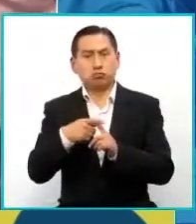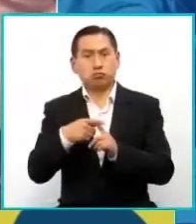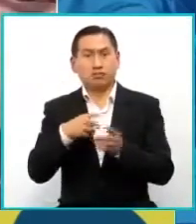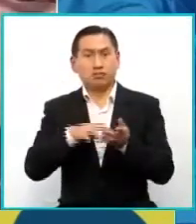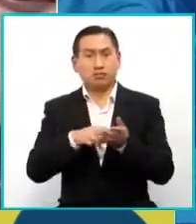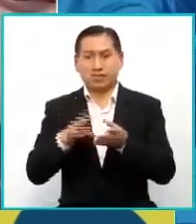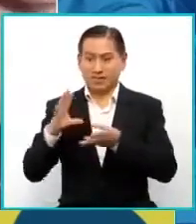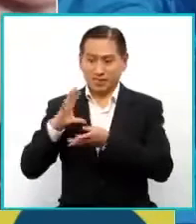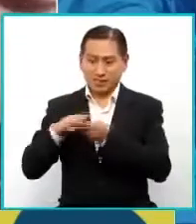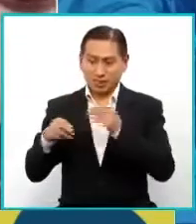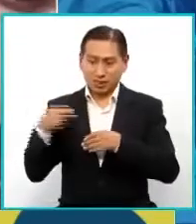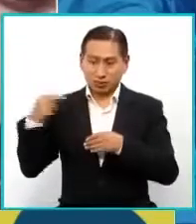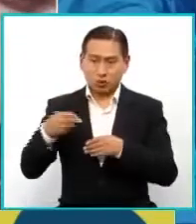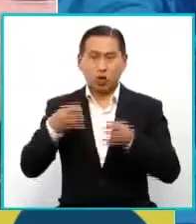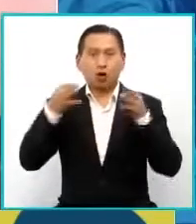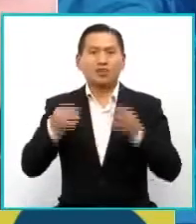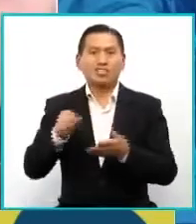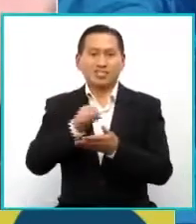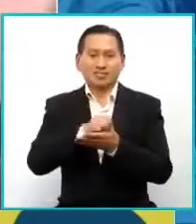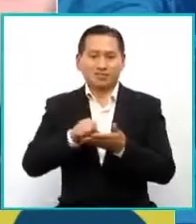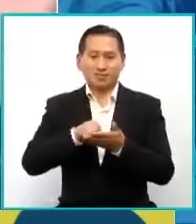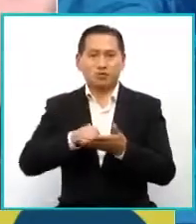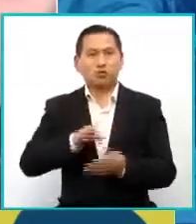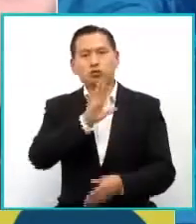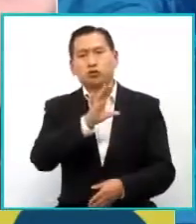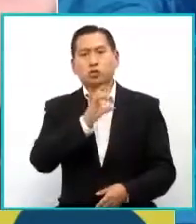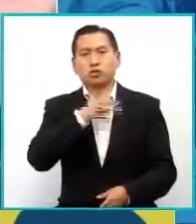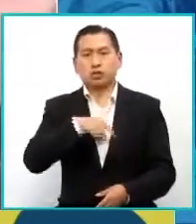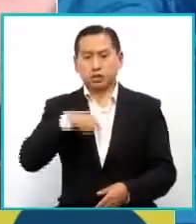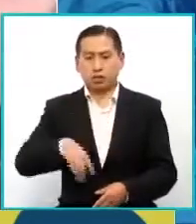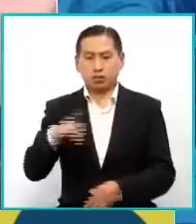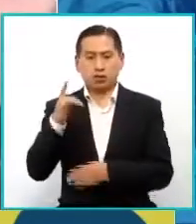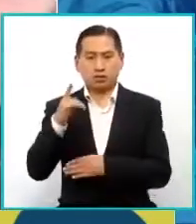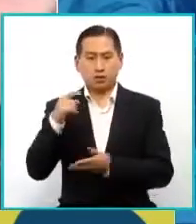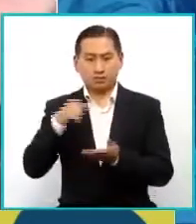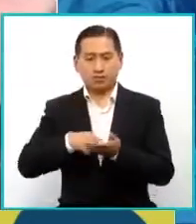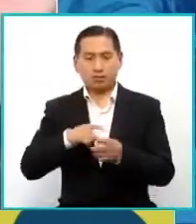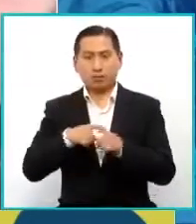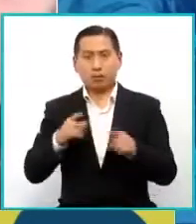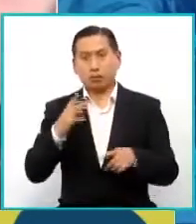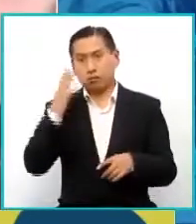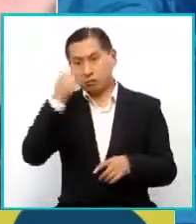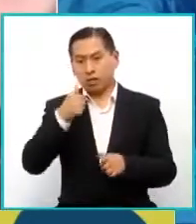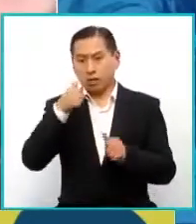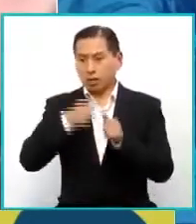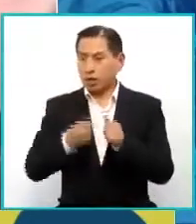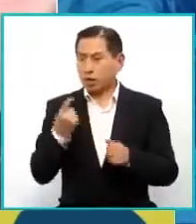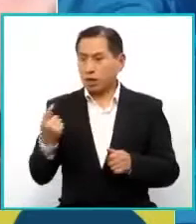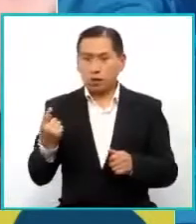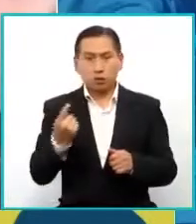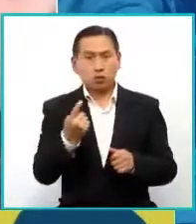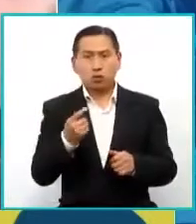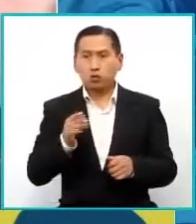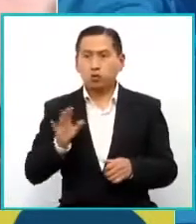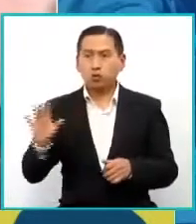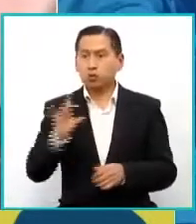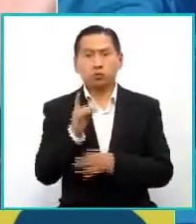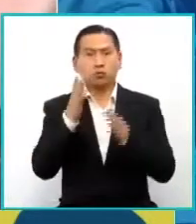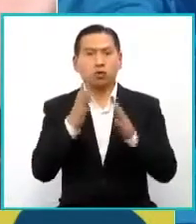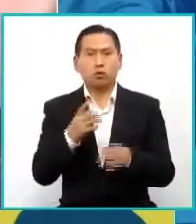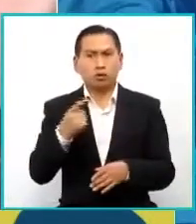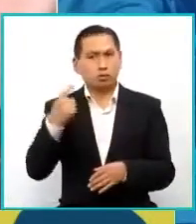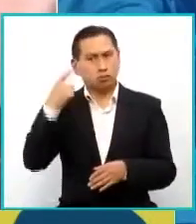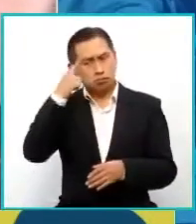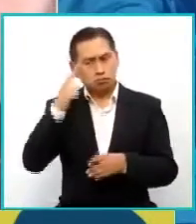más allá de la historia oficial que existe tanto desde Chile como desde Bolivia, es muy lindo que desde cada uno de nosotros, desde cada boliviano, se haya